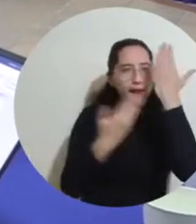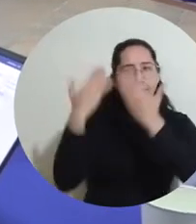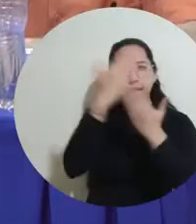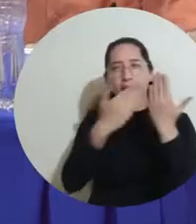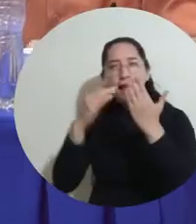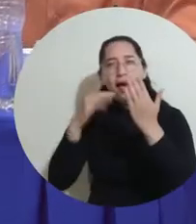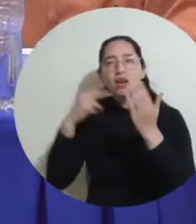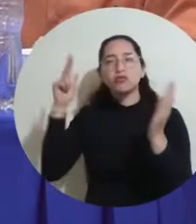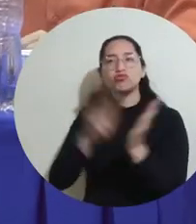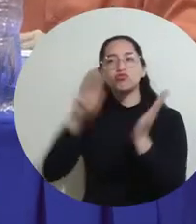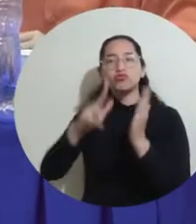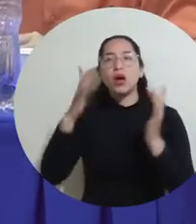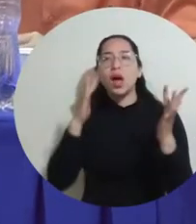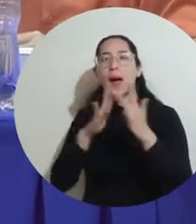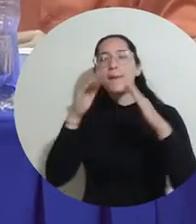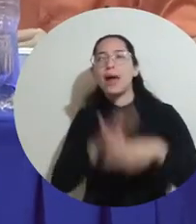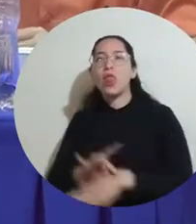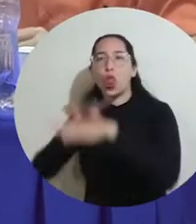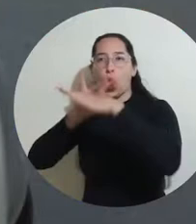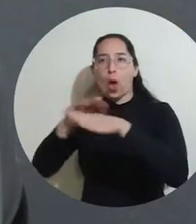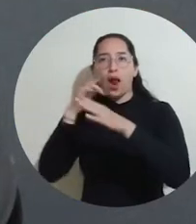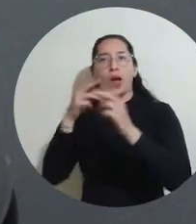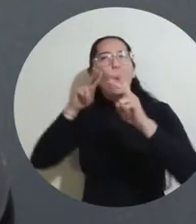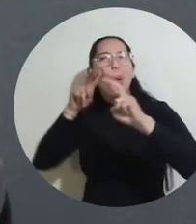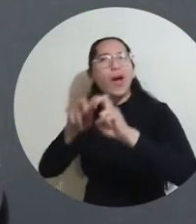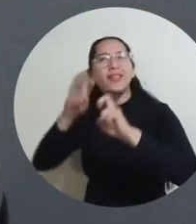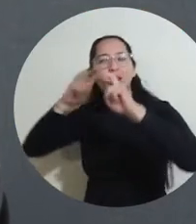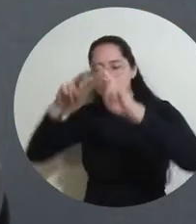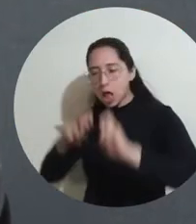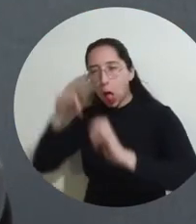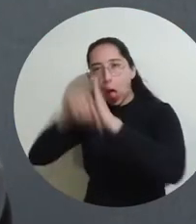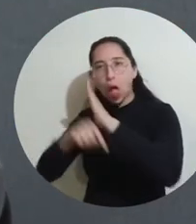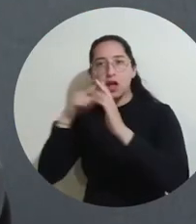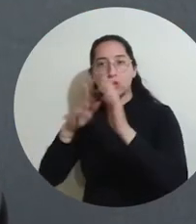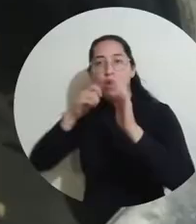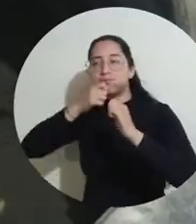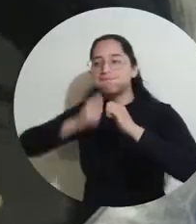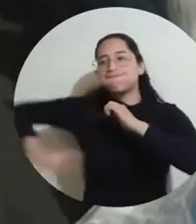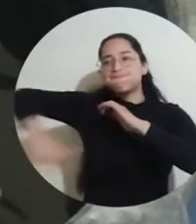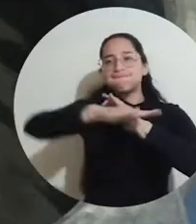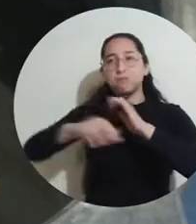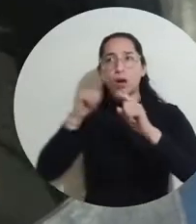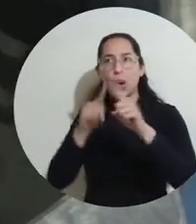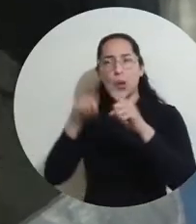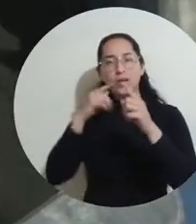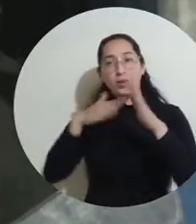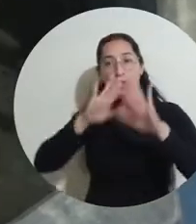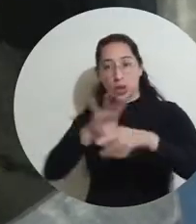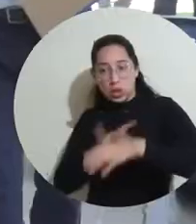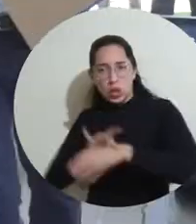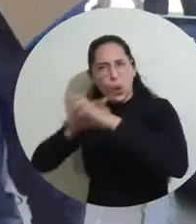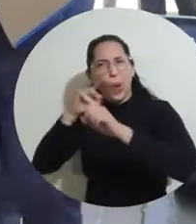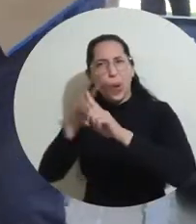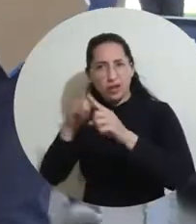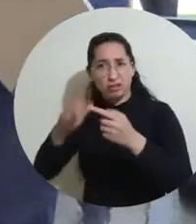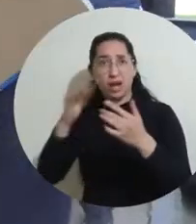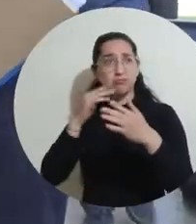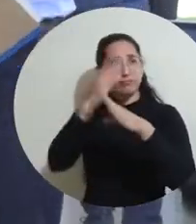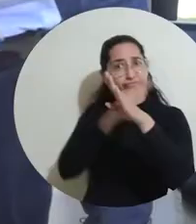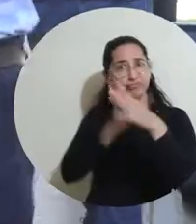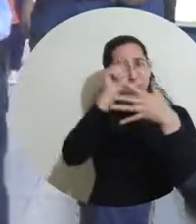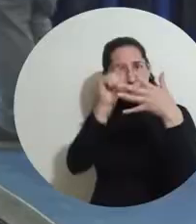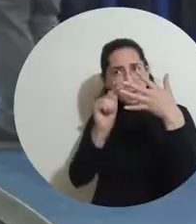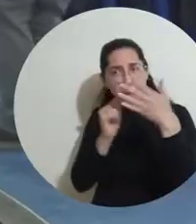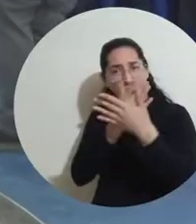iniciales de calidad del doctorado en Ciencias del Mar, cuya visita se centró en revisar si este programa de alto nivel cumple con los lineamientos